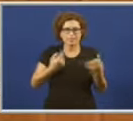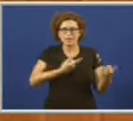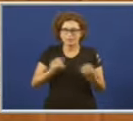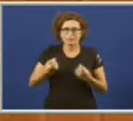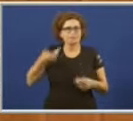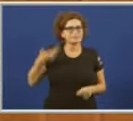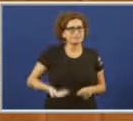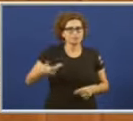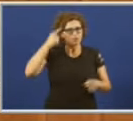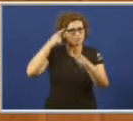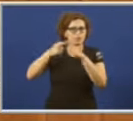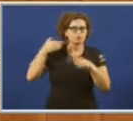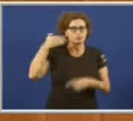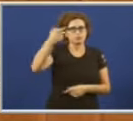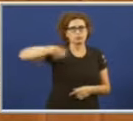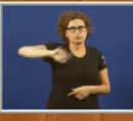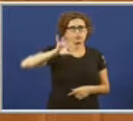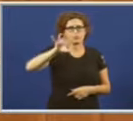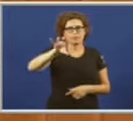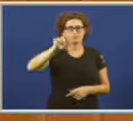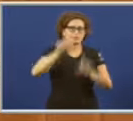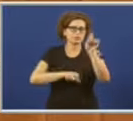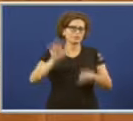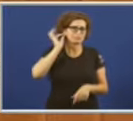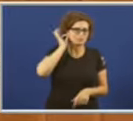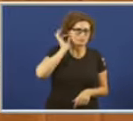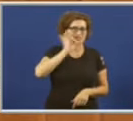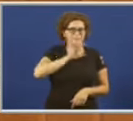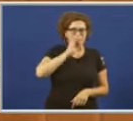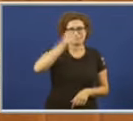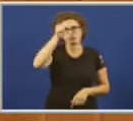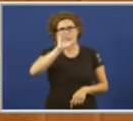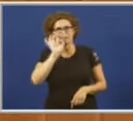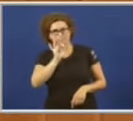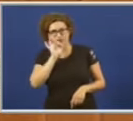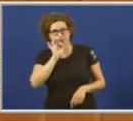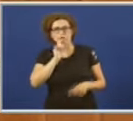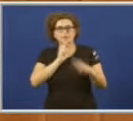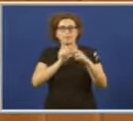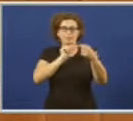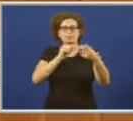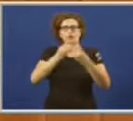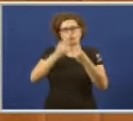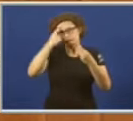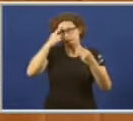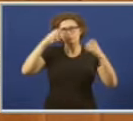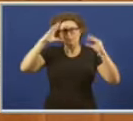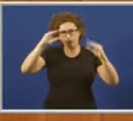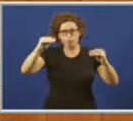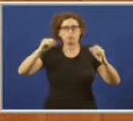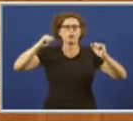trascendental para o futuro deste país, das galegas e dos galegos. Un debate adulto, maduro,